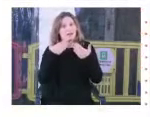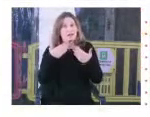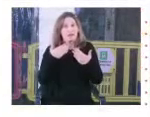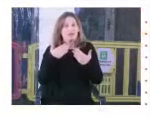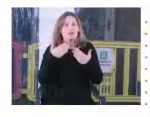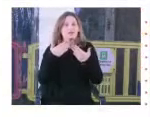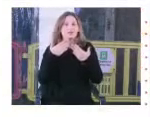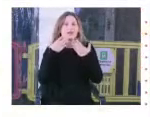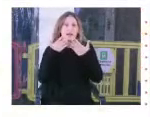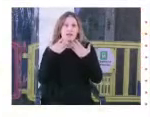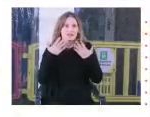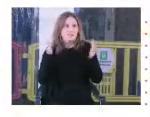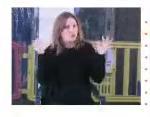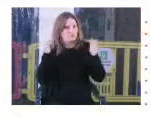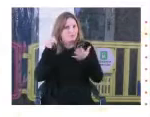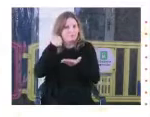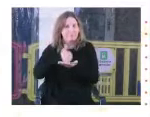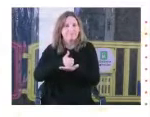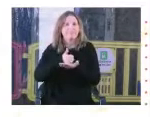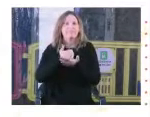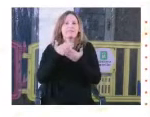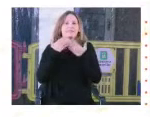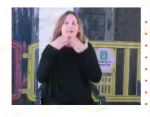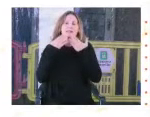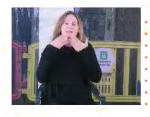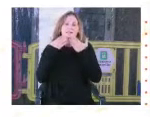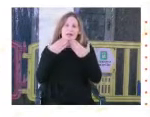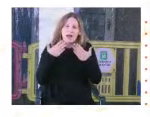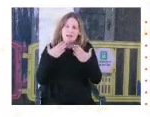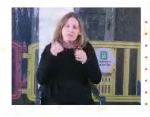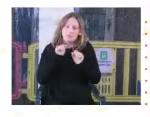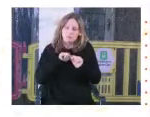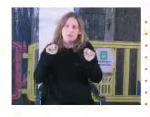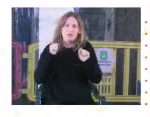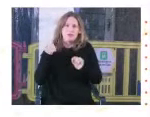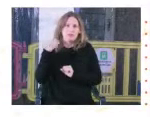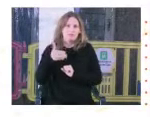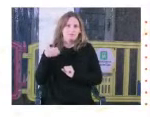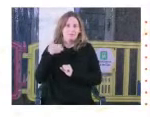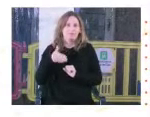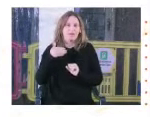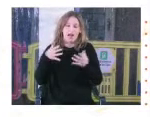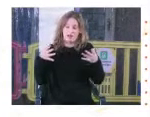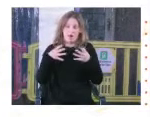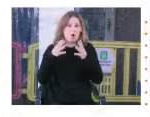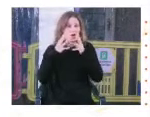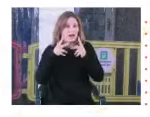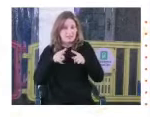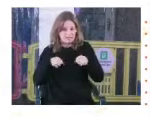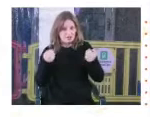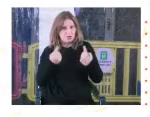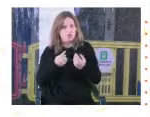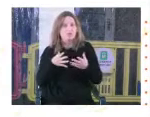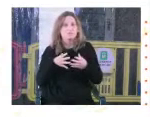gracias por estar hoy acá, gracias por esa participación a la organización, pero también